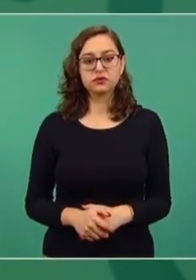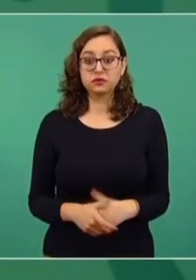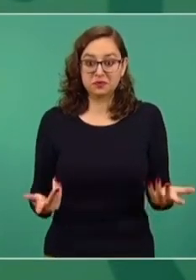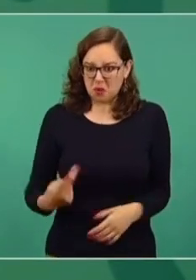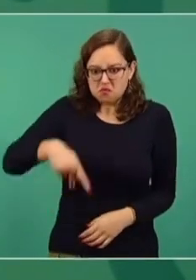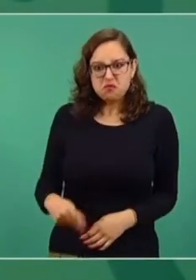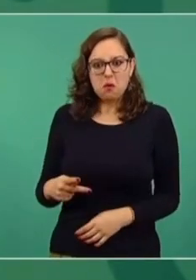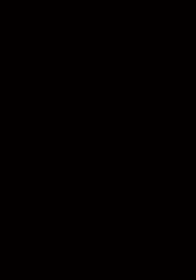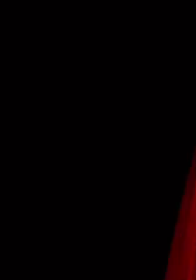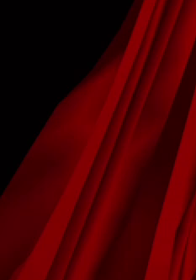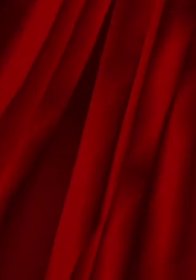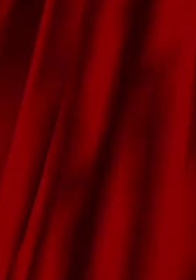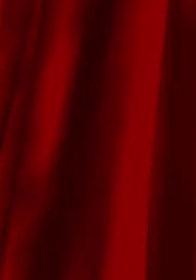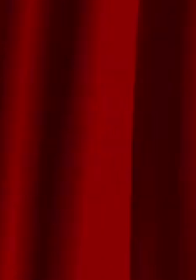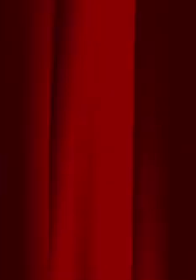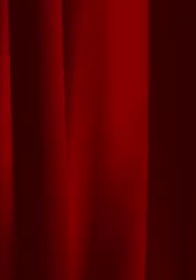Tenemos que defender nuestros recursos naturales.